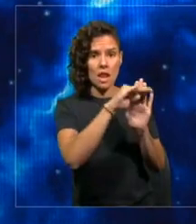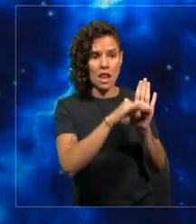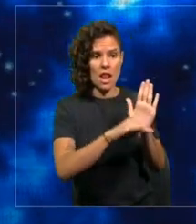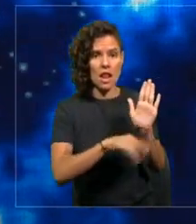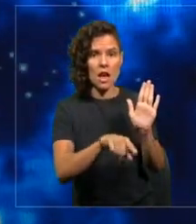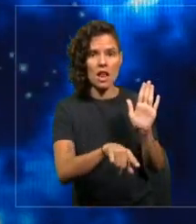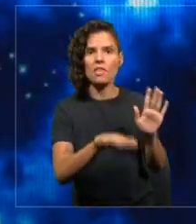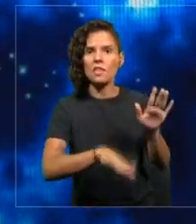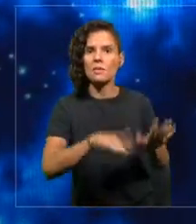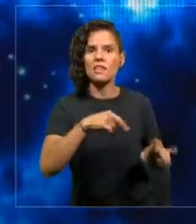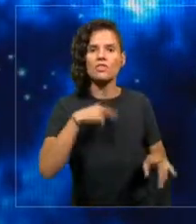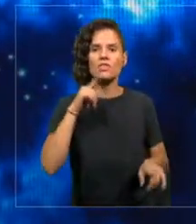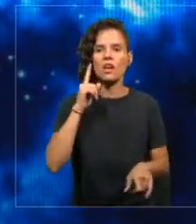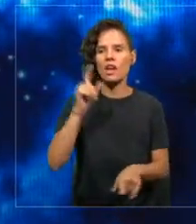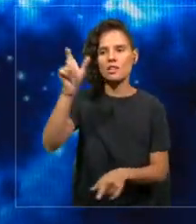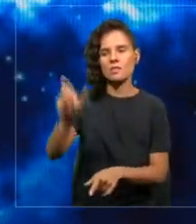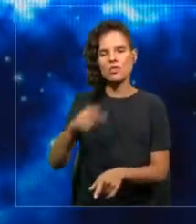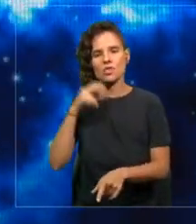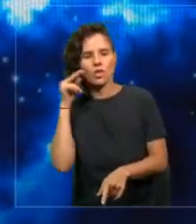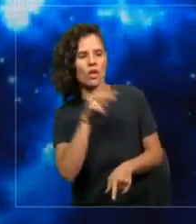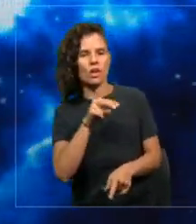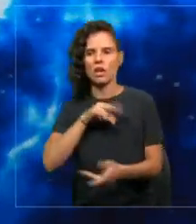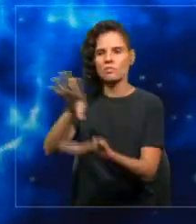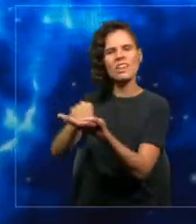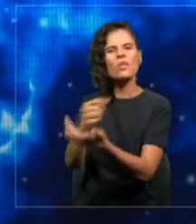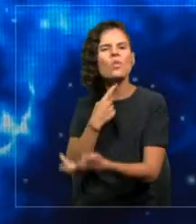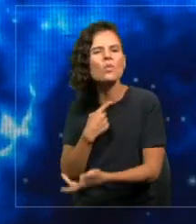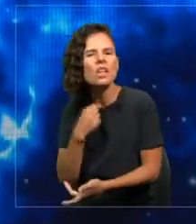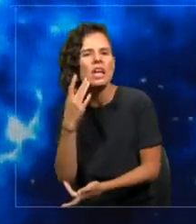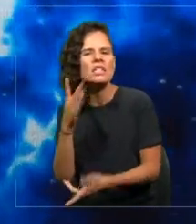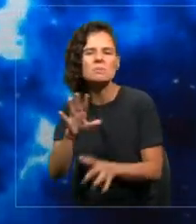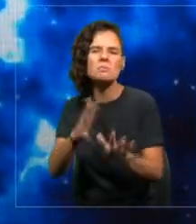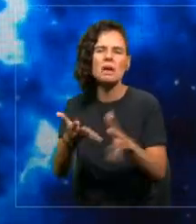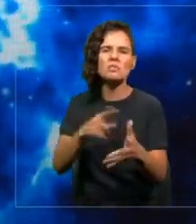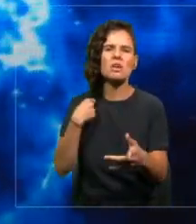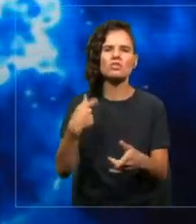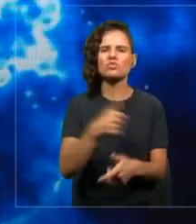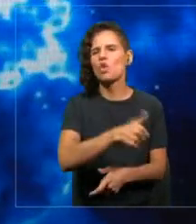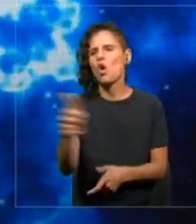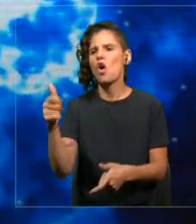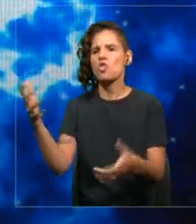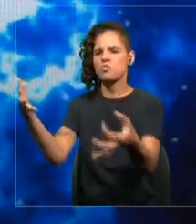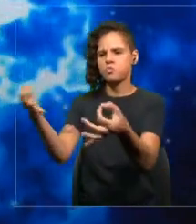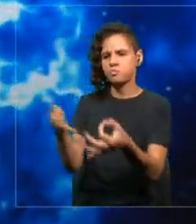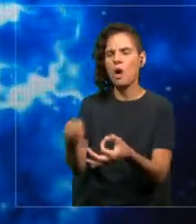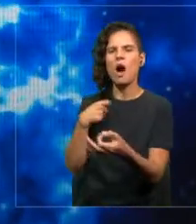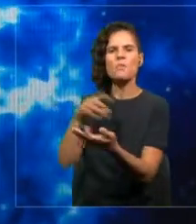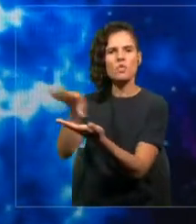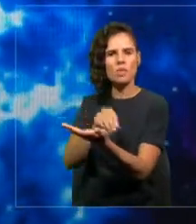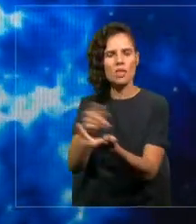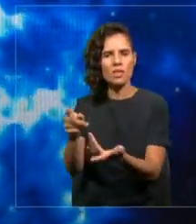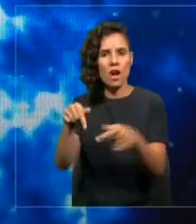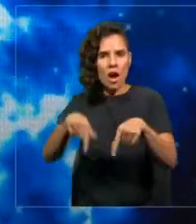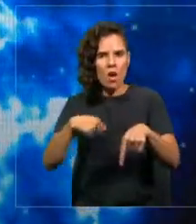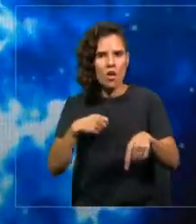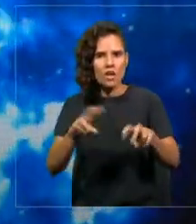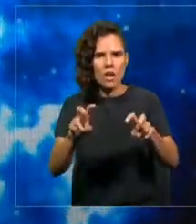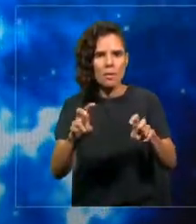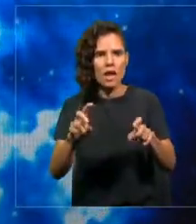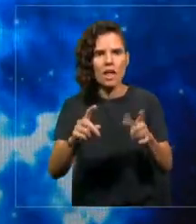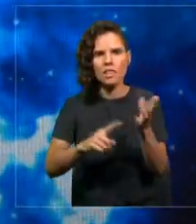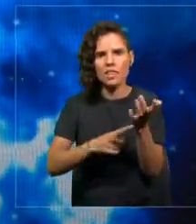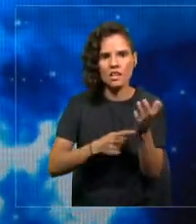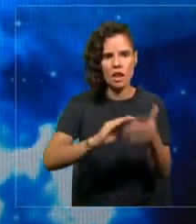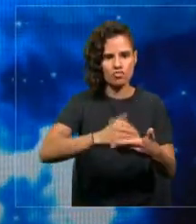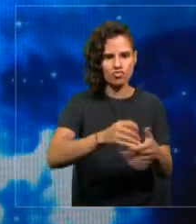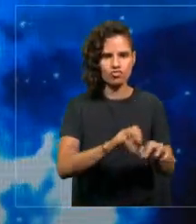el televidente promedio, lo que le interesa al promedio. Con las plataformas digitales y las plataformas de multimedia, ¿cuándo es la